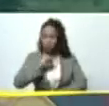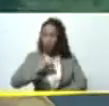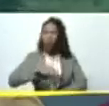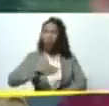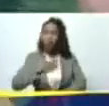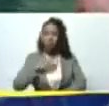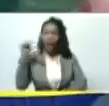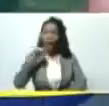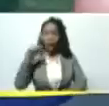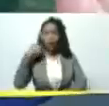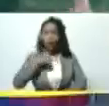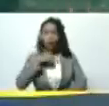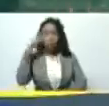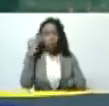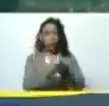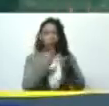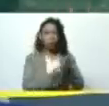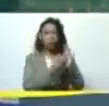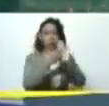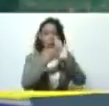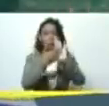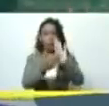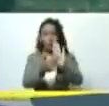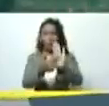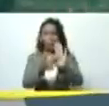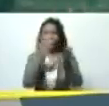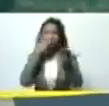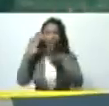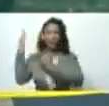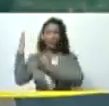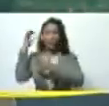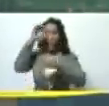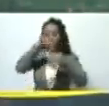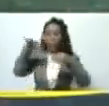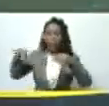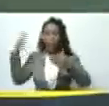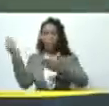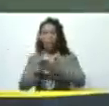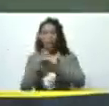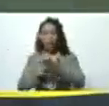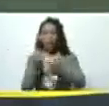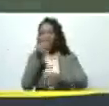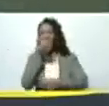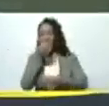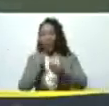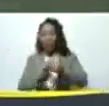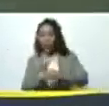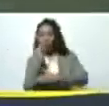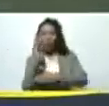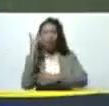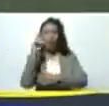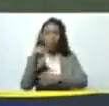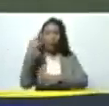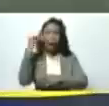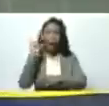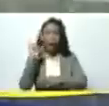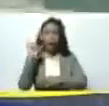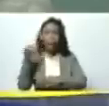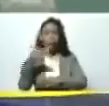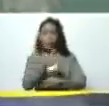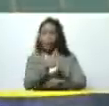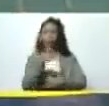aquí lo demostramos con esta siembra de cebollín plátano cilantro tenemos también tilapia presidente